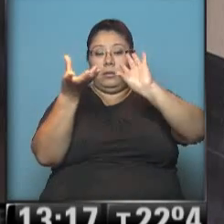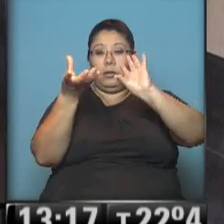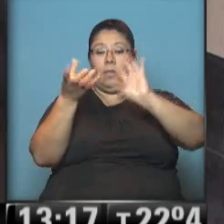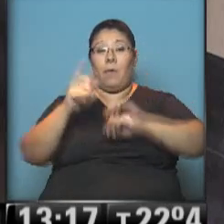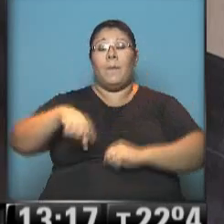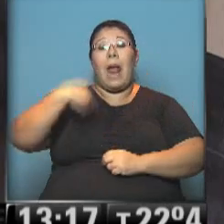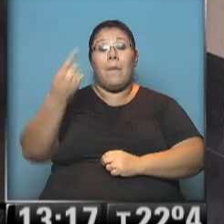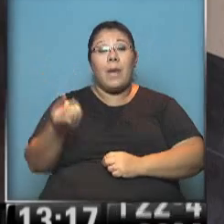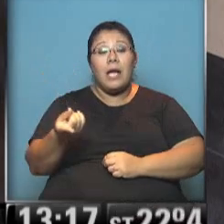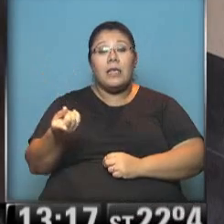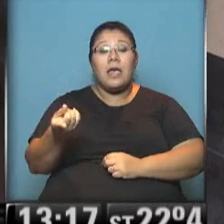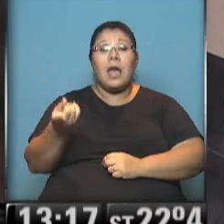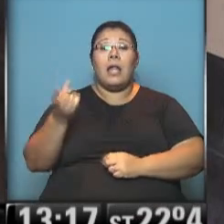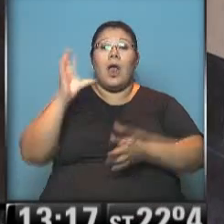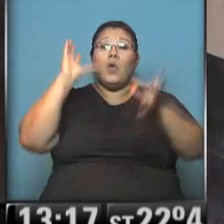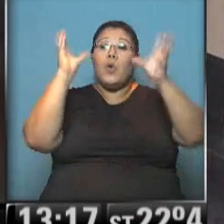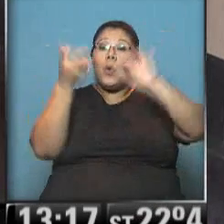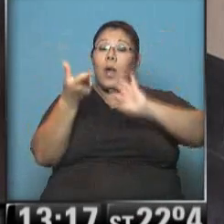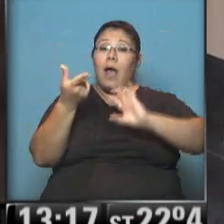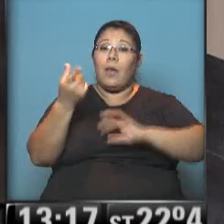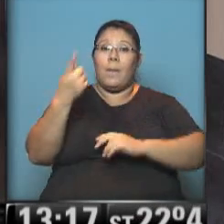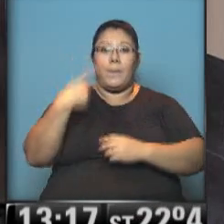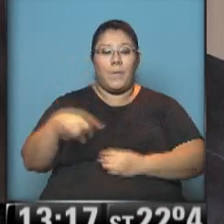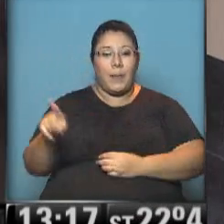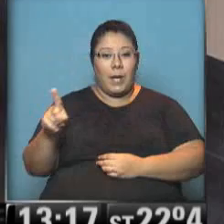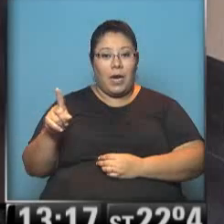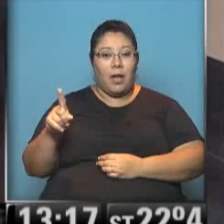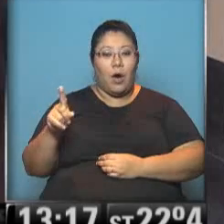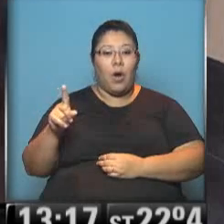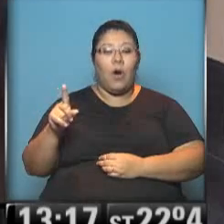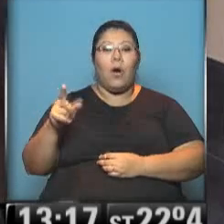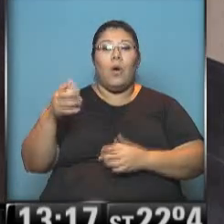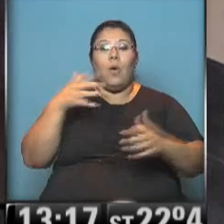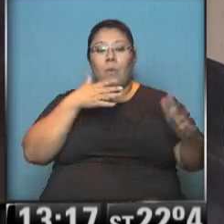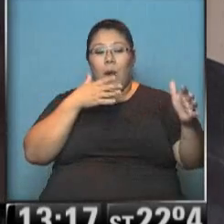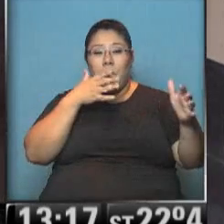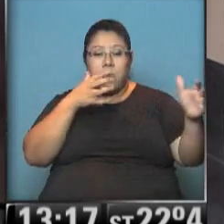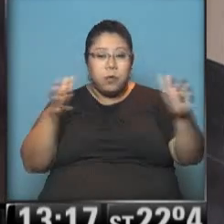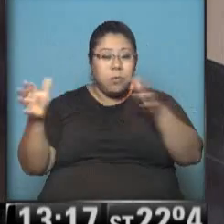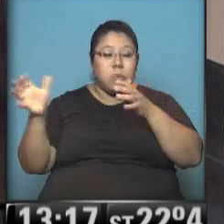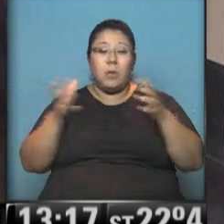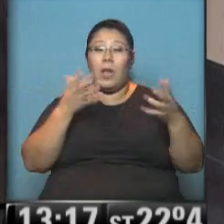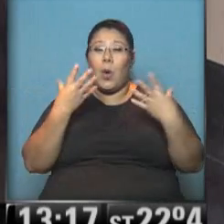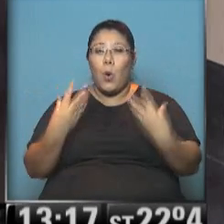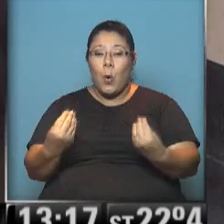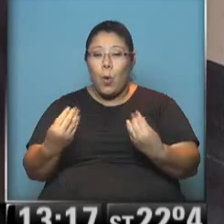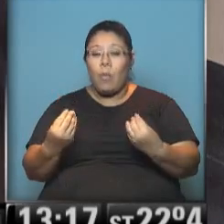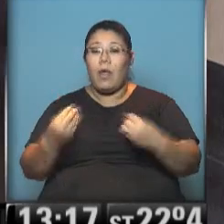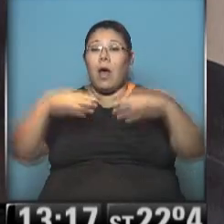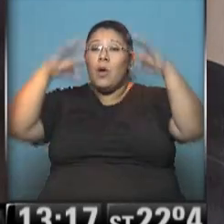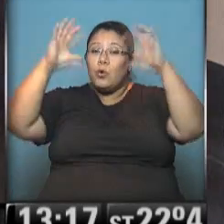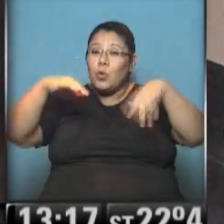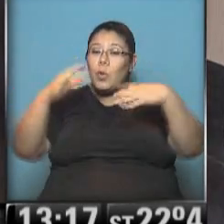mañana tener cielo parcialmente nublado, pero hay que tener en cuenta que seguimos dentro de una masa de aire bastante húmeda, inestable, lo que puede generar